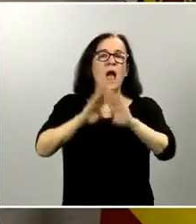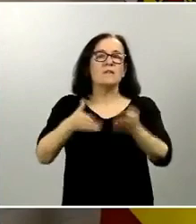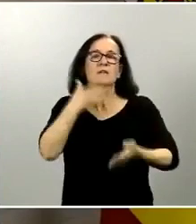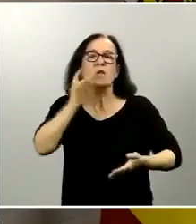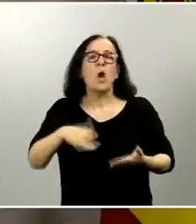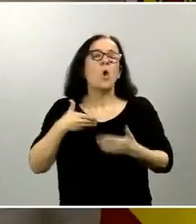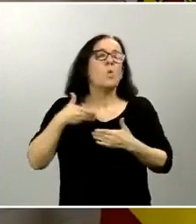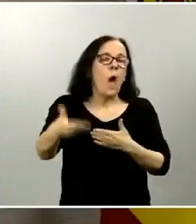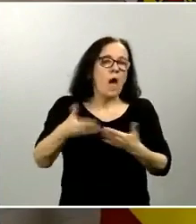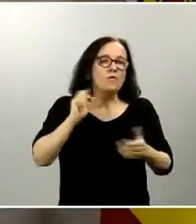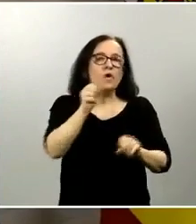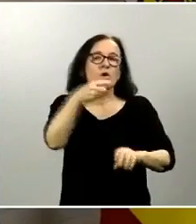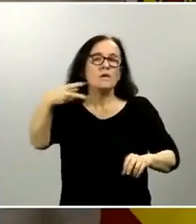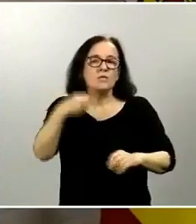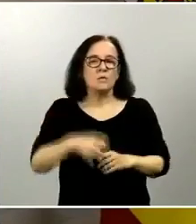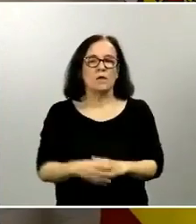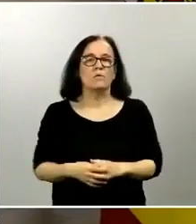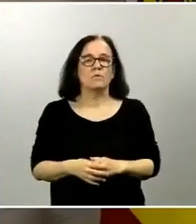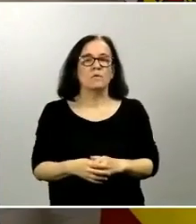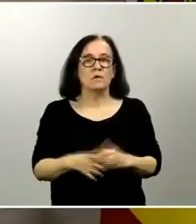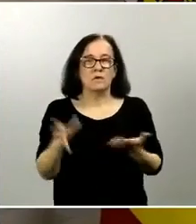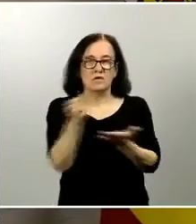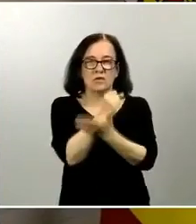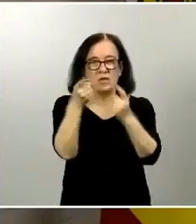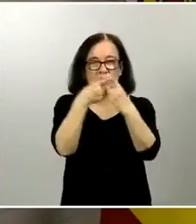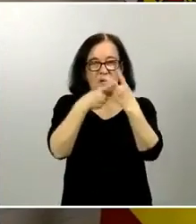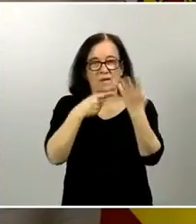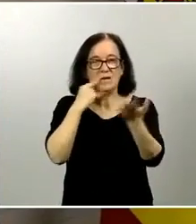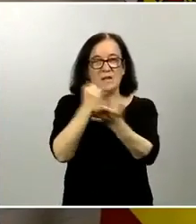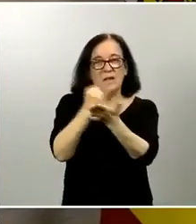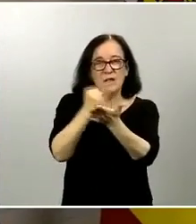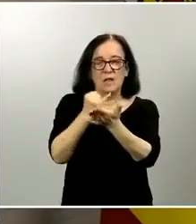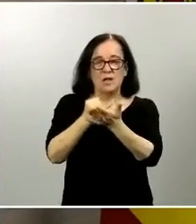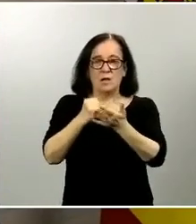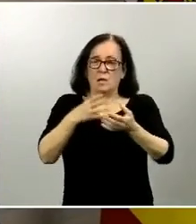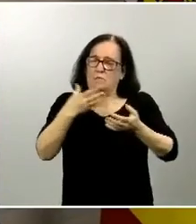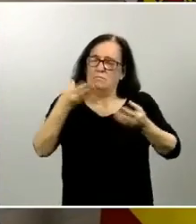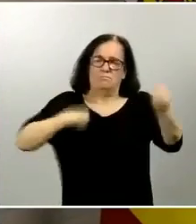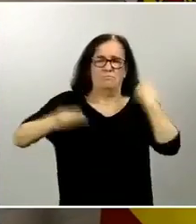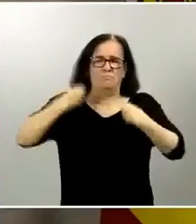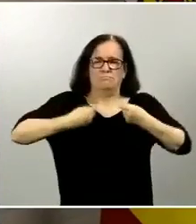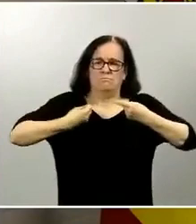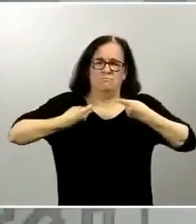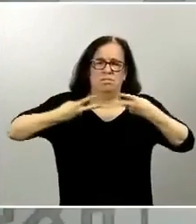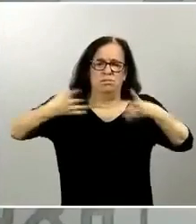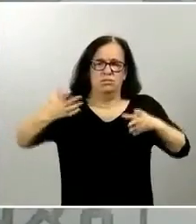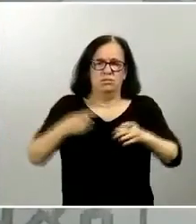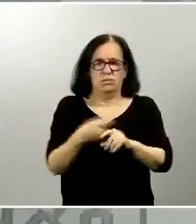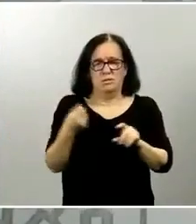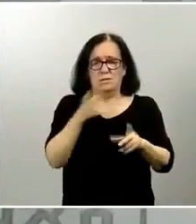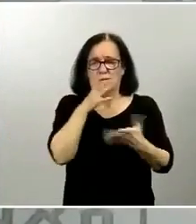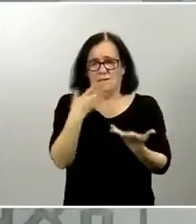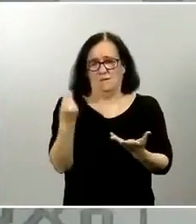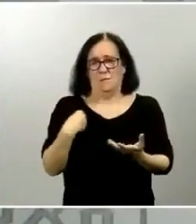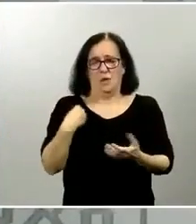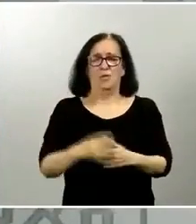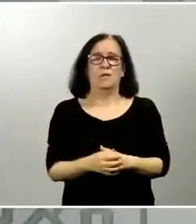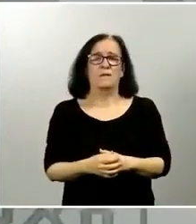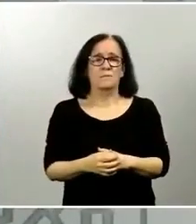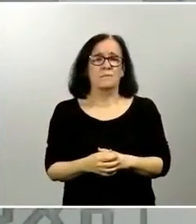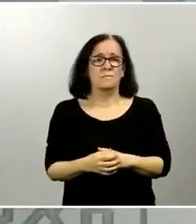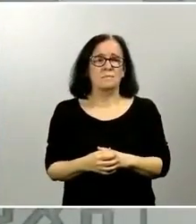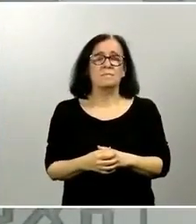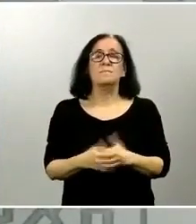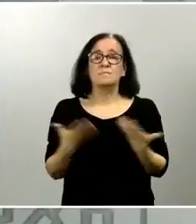tendrán los resultados todo lo relativo a los test hoy acumula numerosas preguntas en el chat sí bueno pues lo